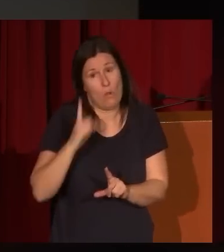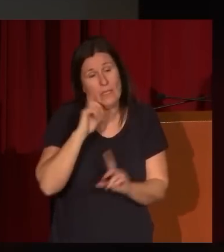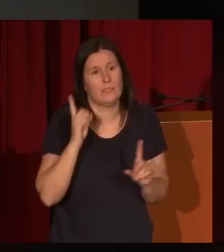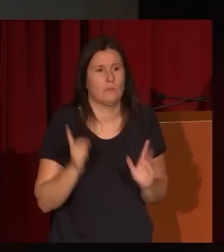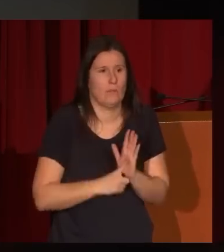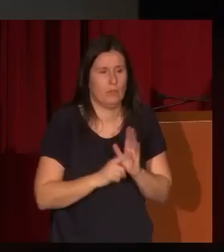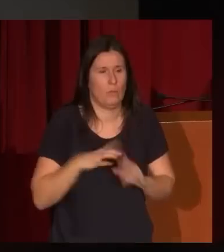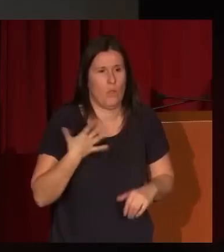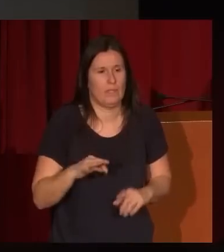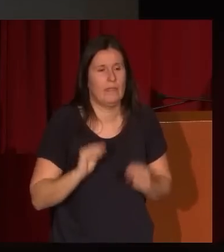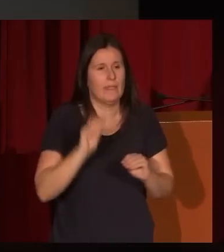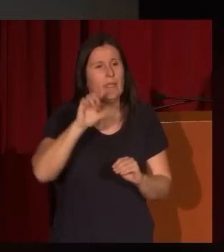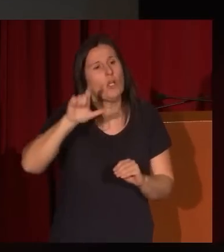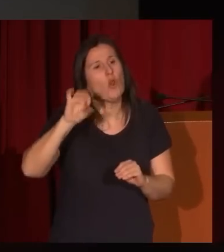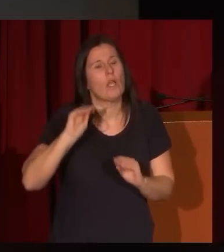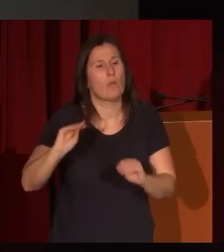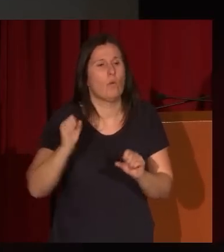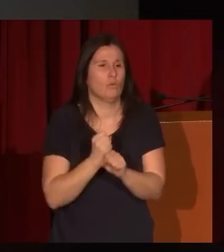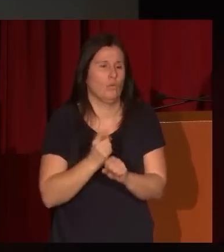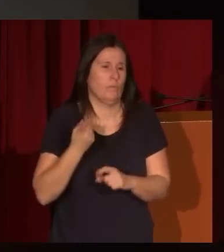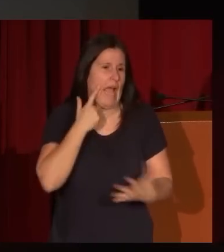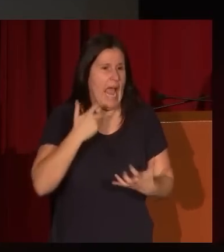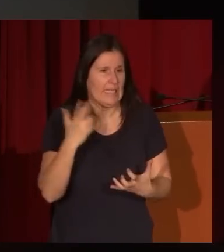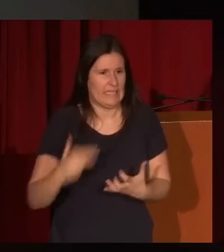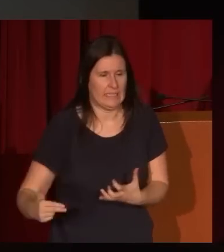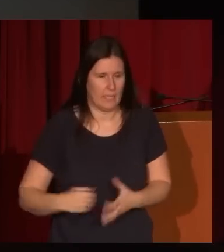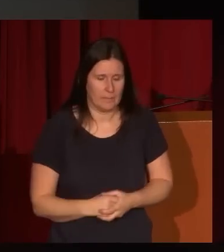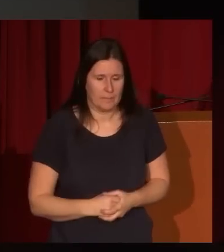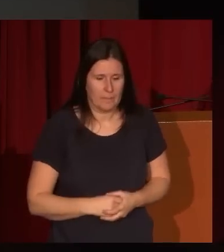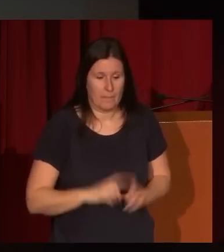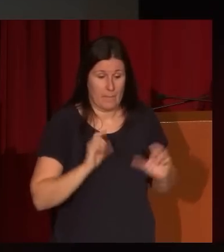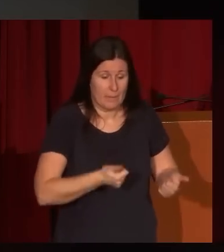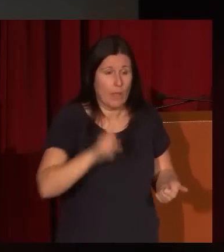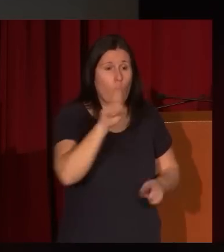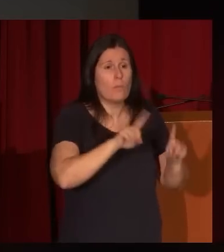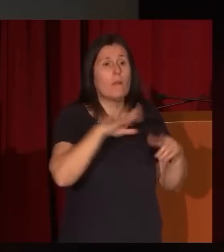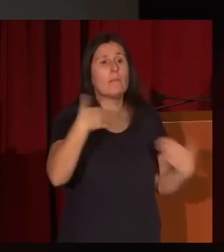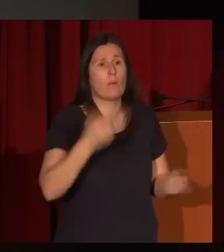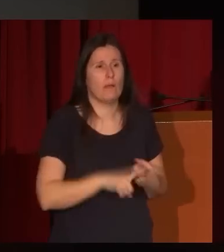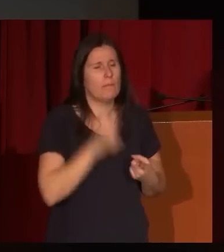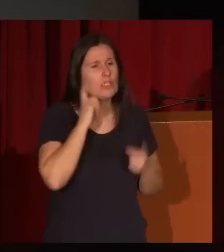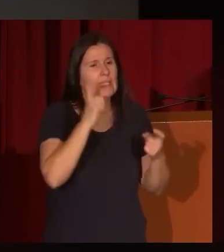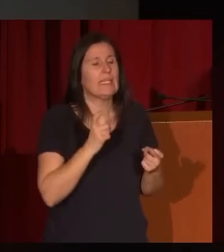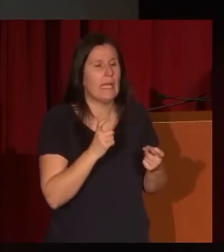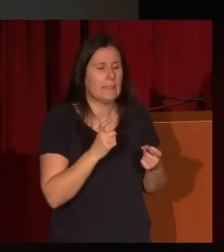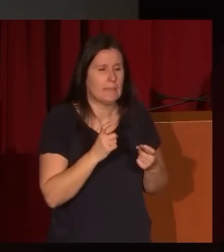Eugenio Lucas como artista. El primer problema, uno, para empezar, vamos a intentar destapando